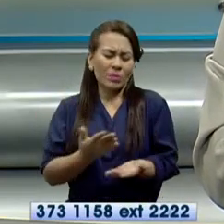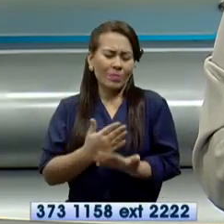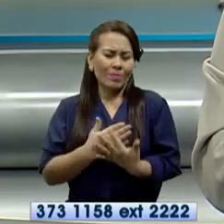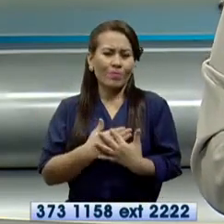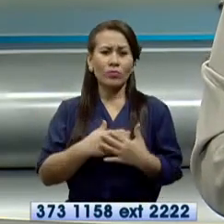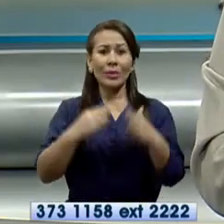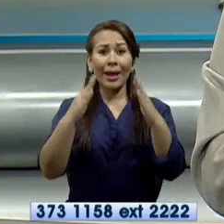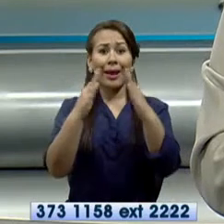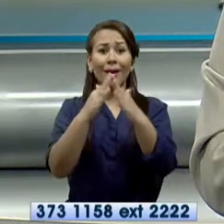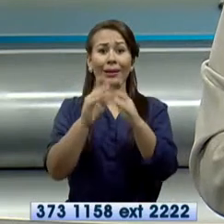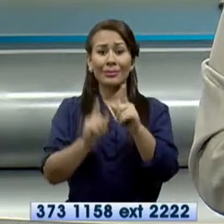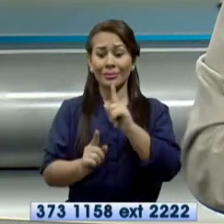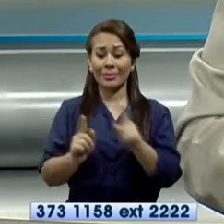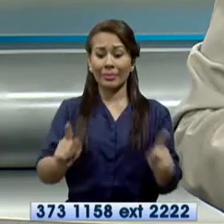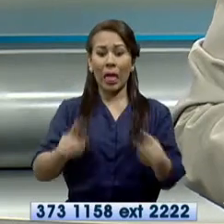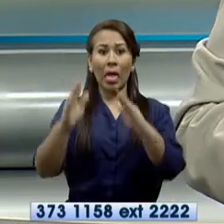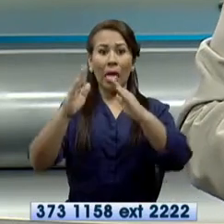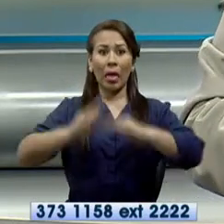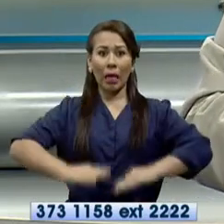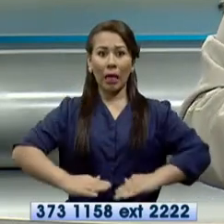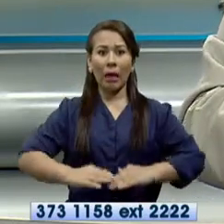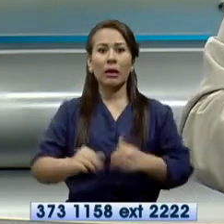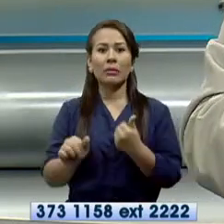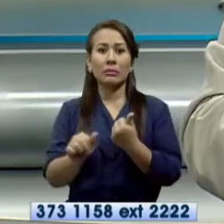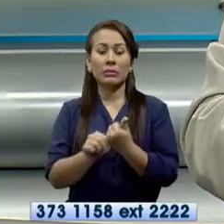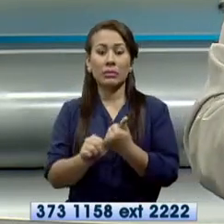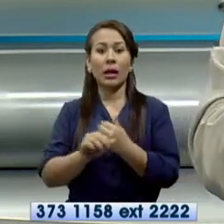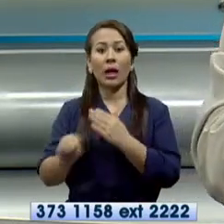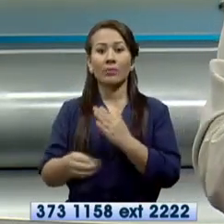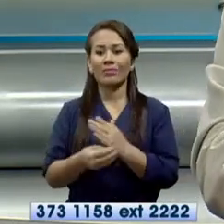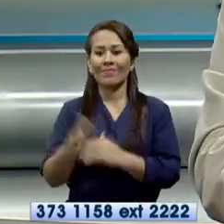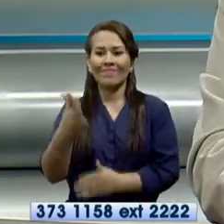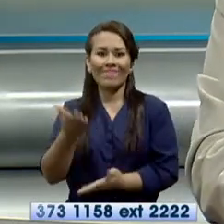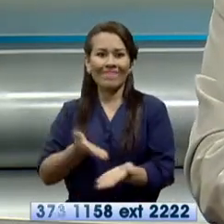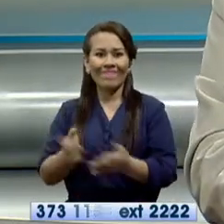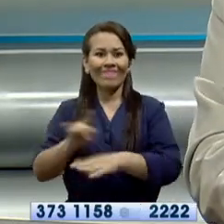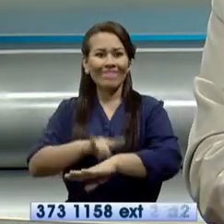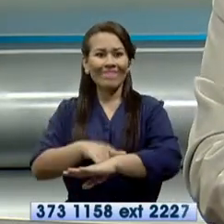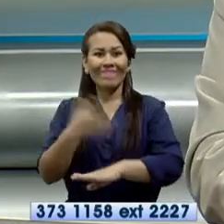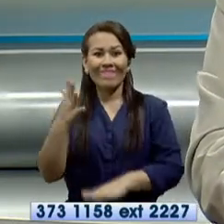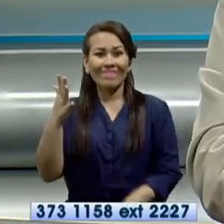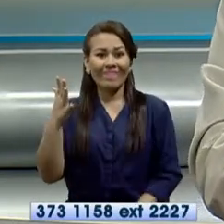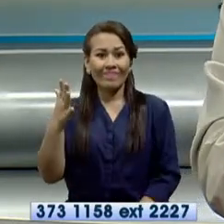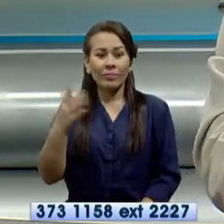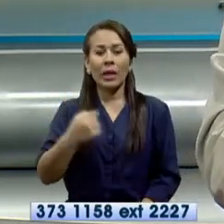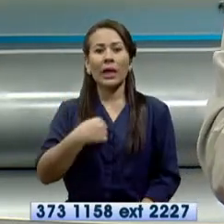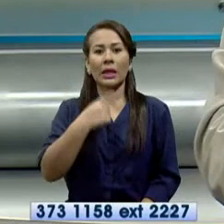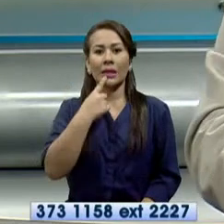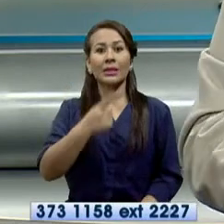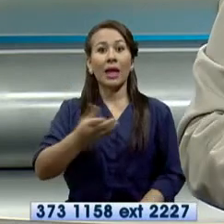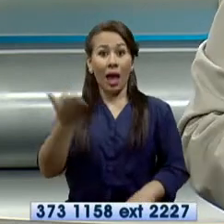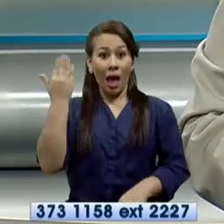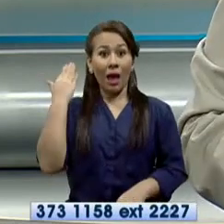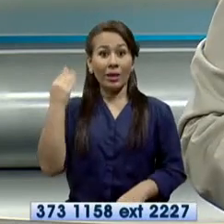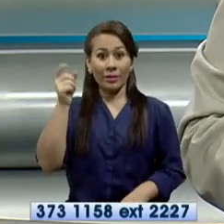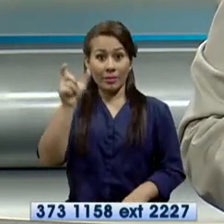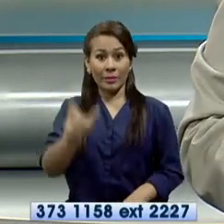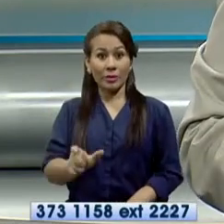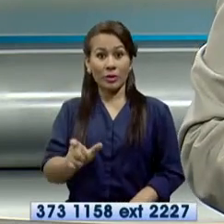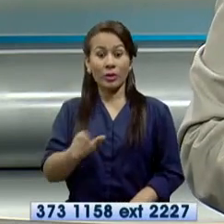una covacha que está a punto de caer y, además, sin los servicios básicos. Asegura que jugó fútbol a nivel